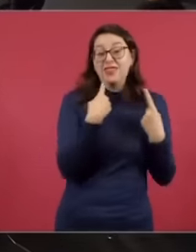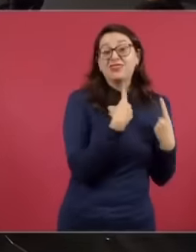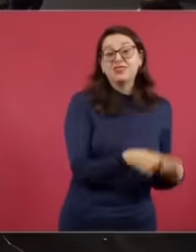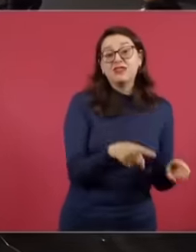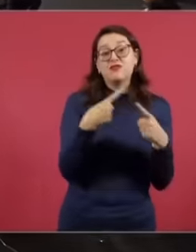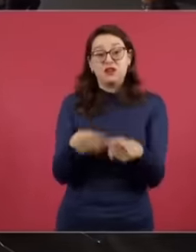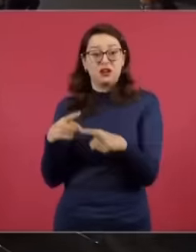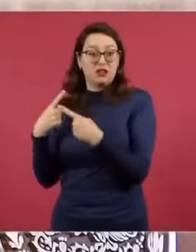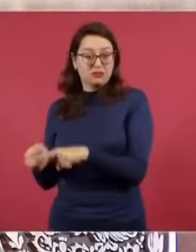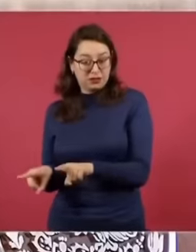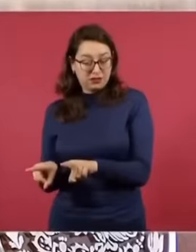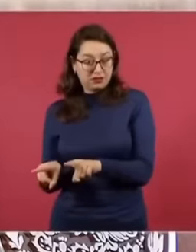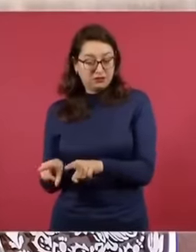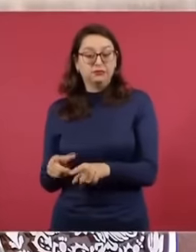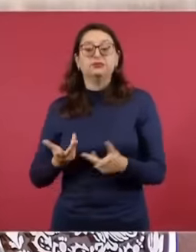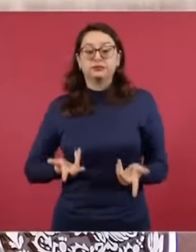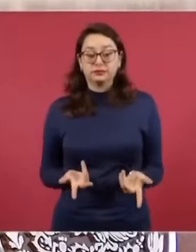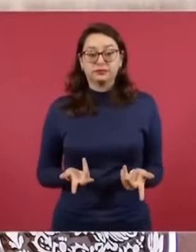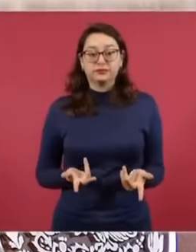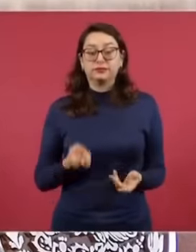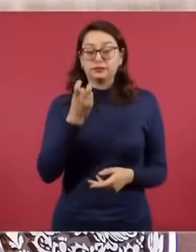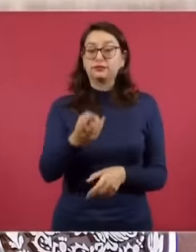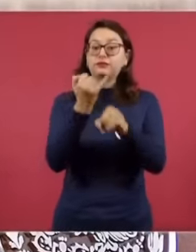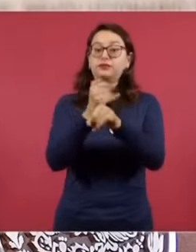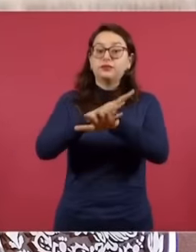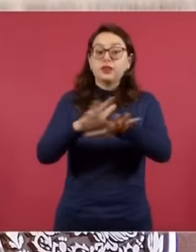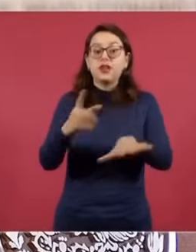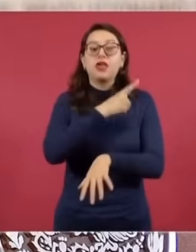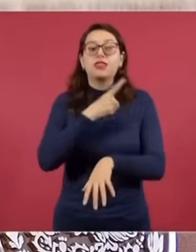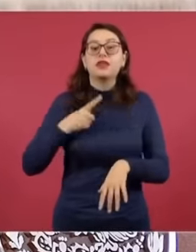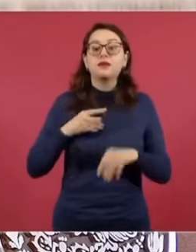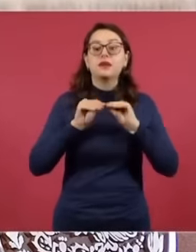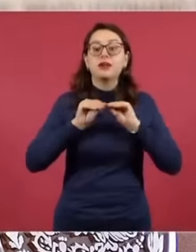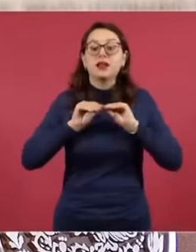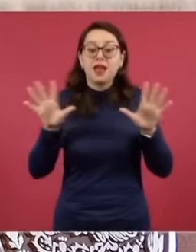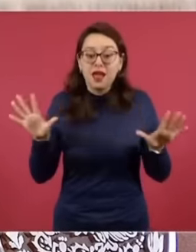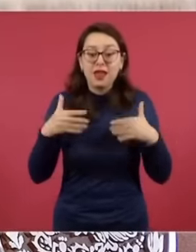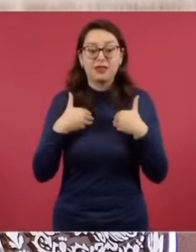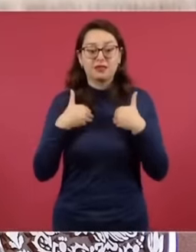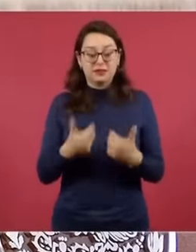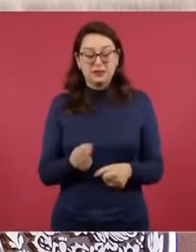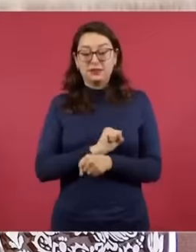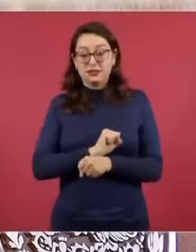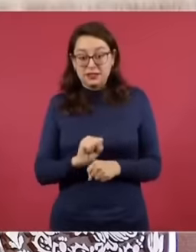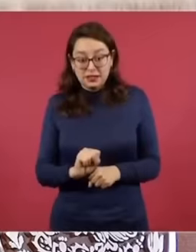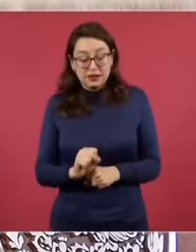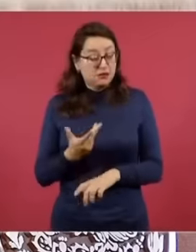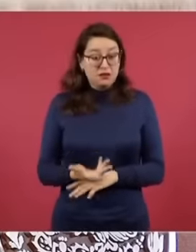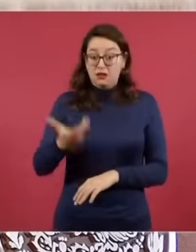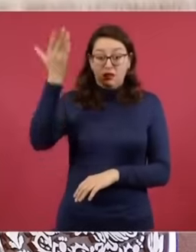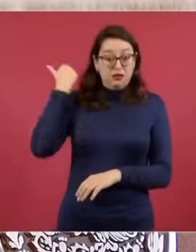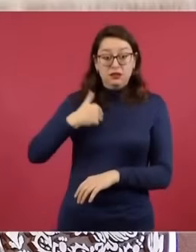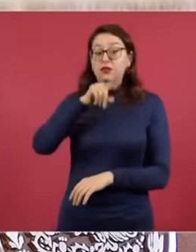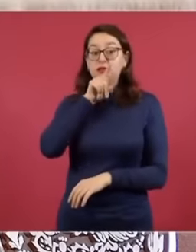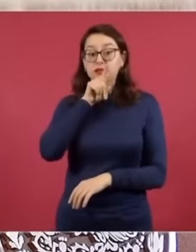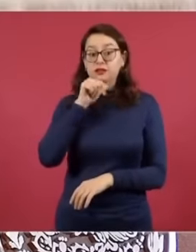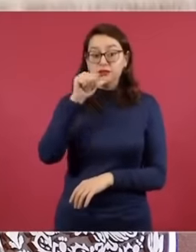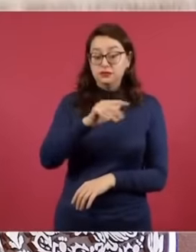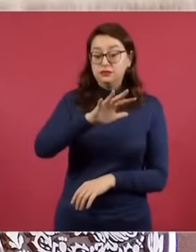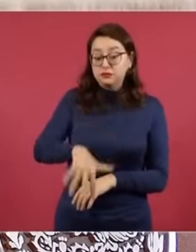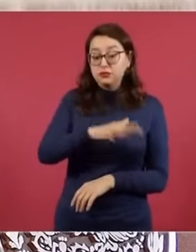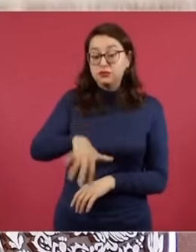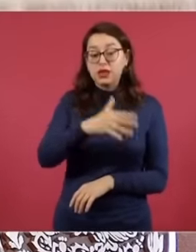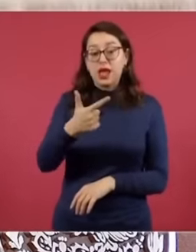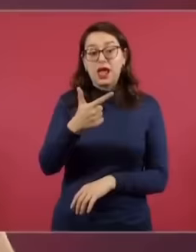Sin embargo, necesitamos que sea entendible que estamos en un proceso que no se había hecho anteriormente, que es la búsqueda generalizada